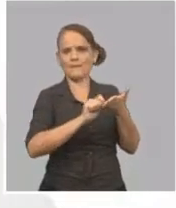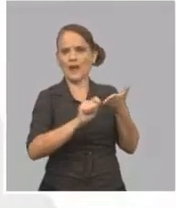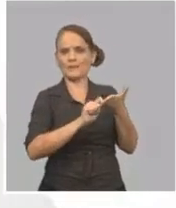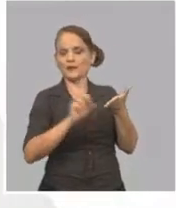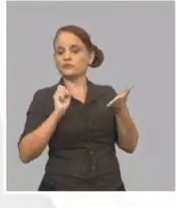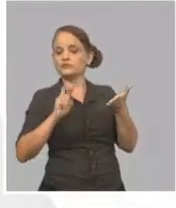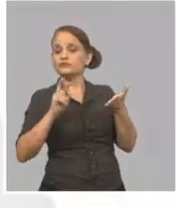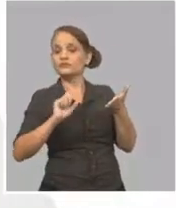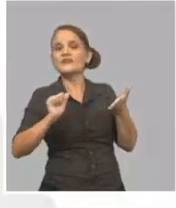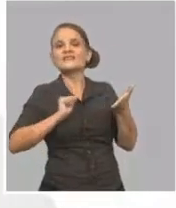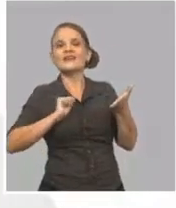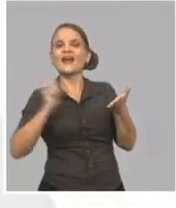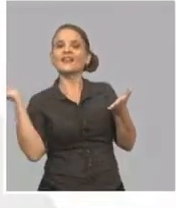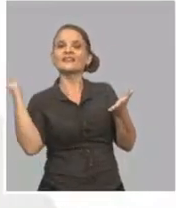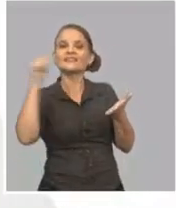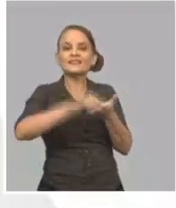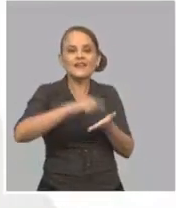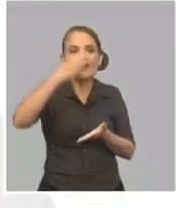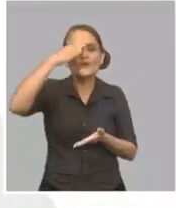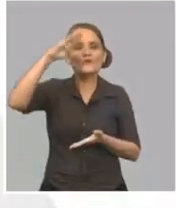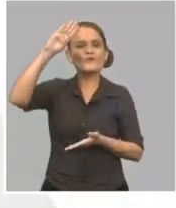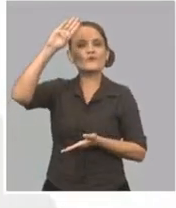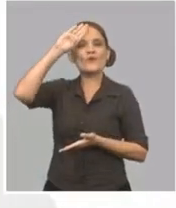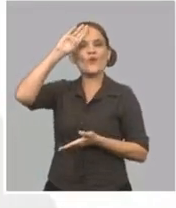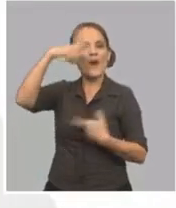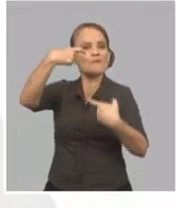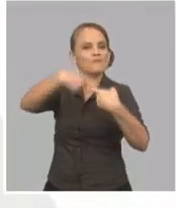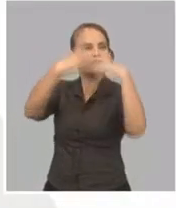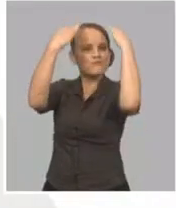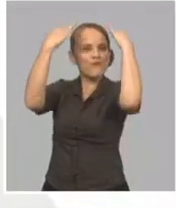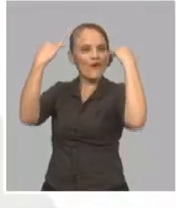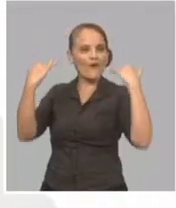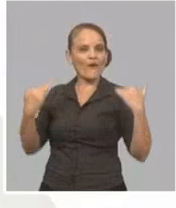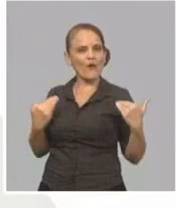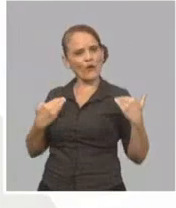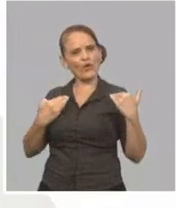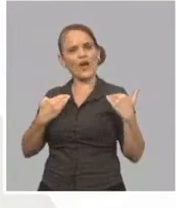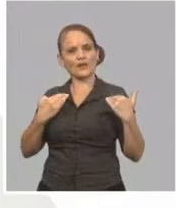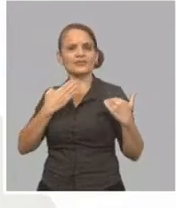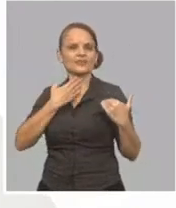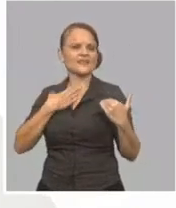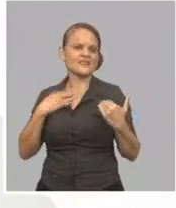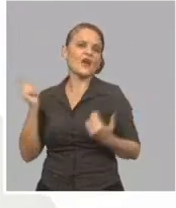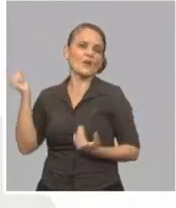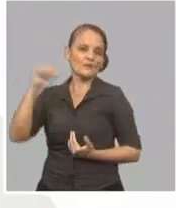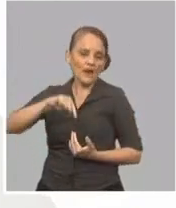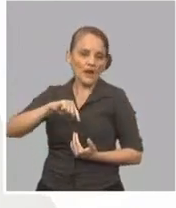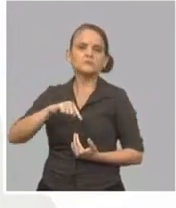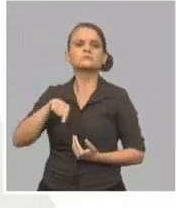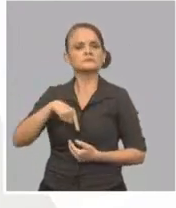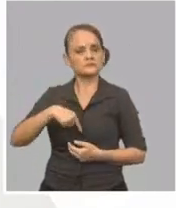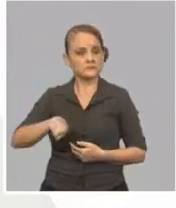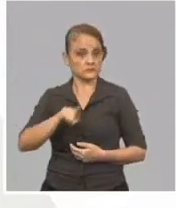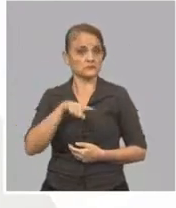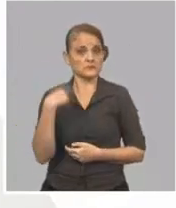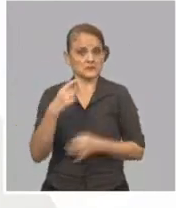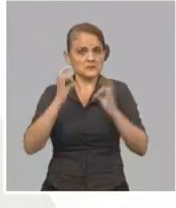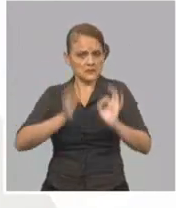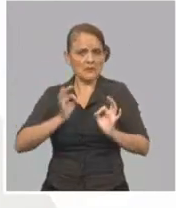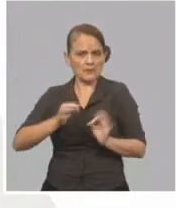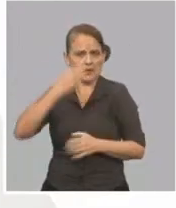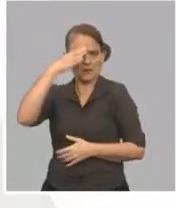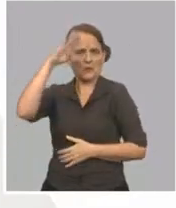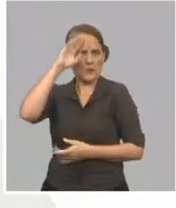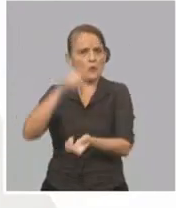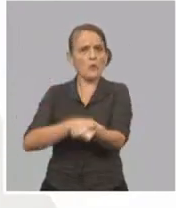planeado casarse en Cuba. Eso es algo que nosotros estimulamos. El tema de las bodas, tanto de extranjeros como de cubanos, los